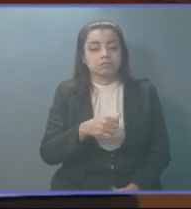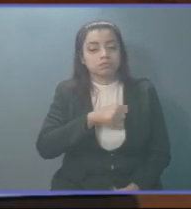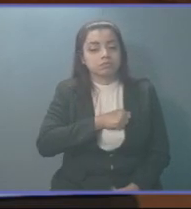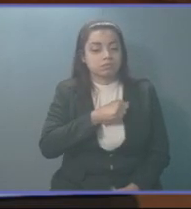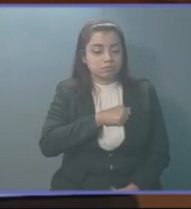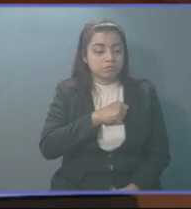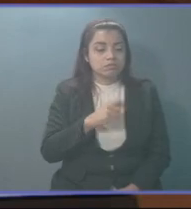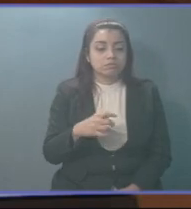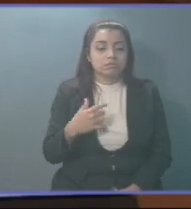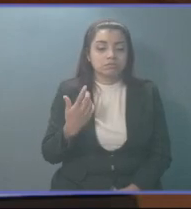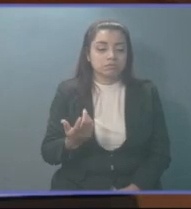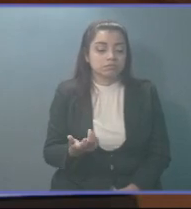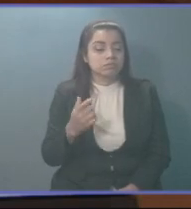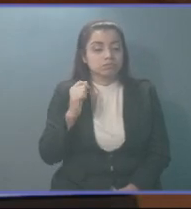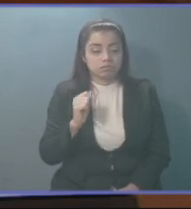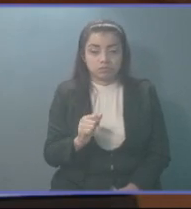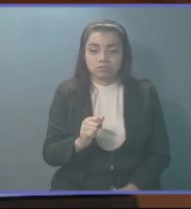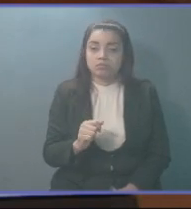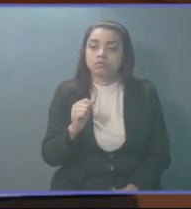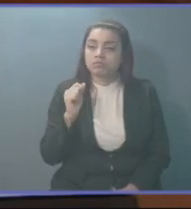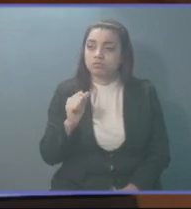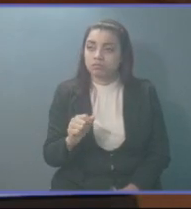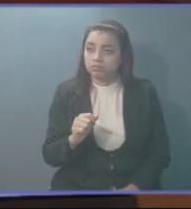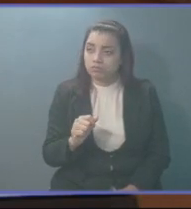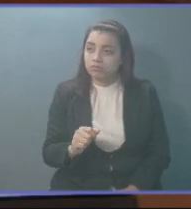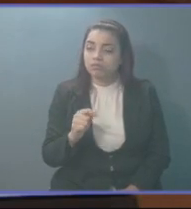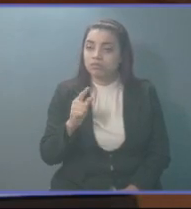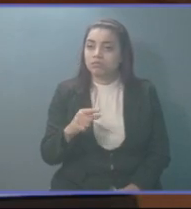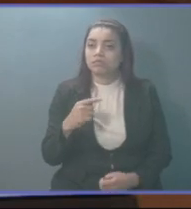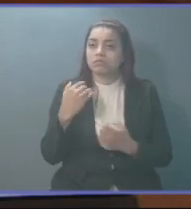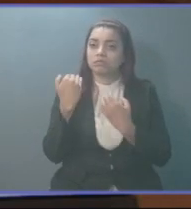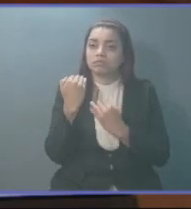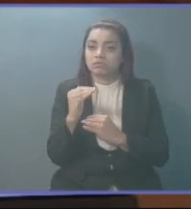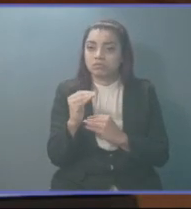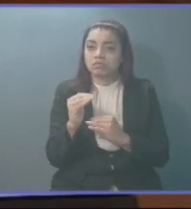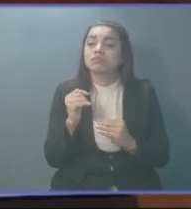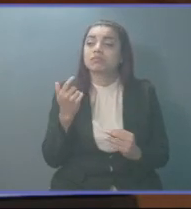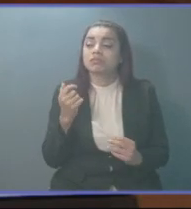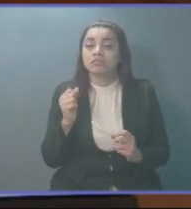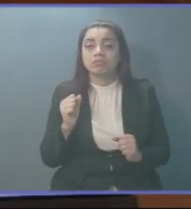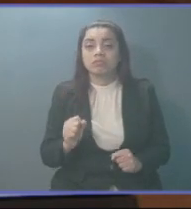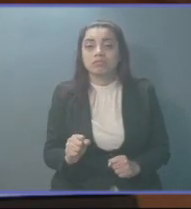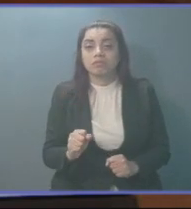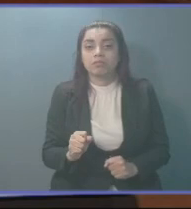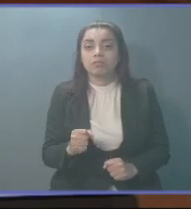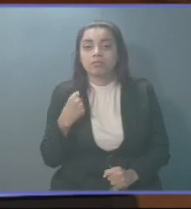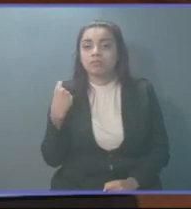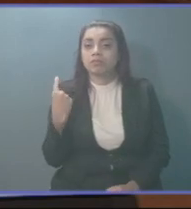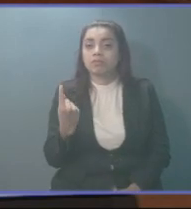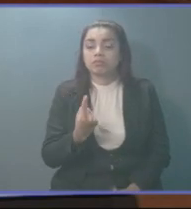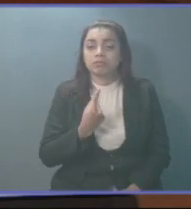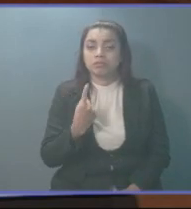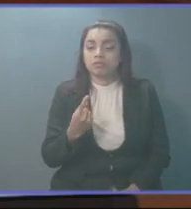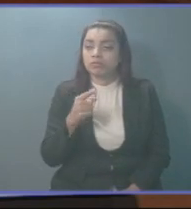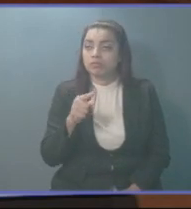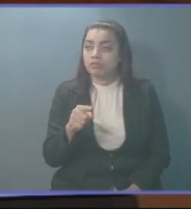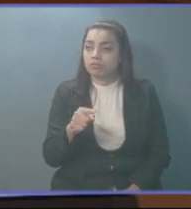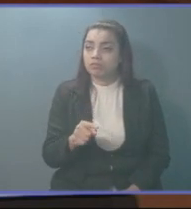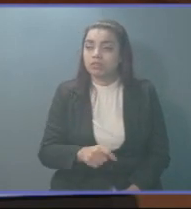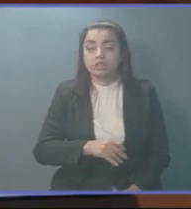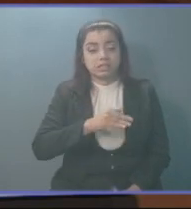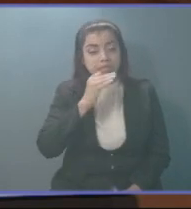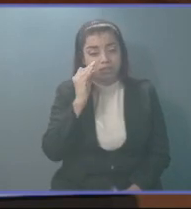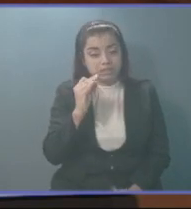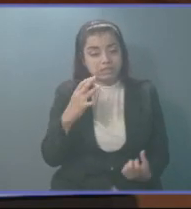y por eso también se ha incluido una restricción para que se utilice solamente en